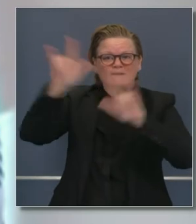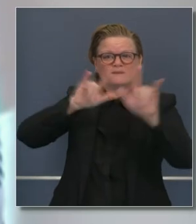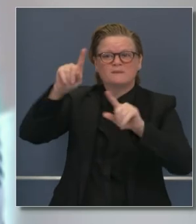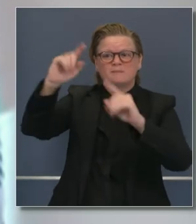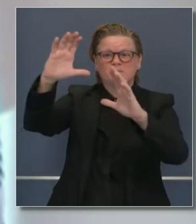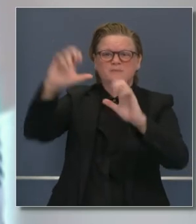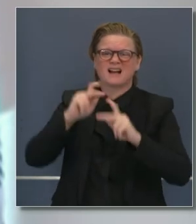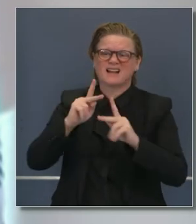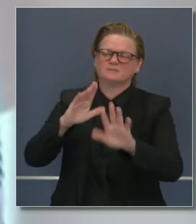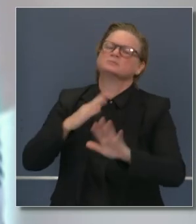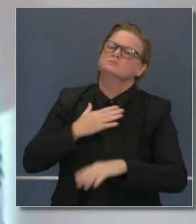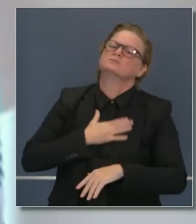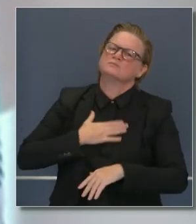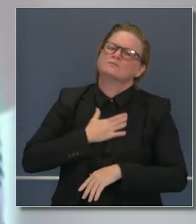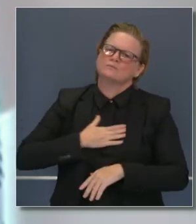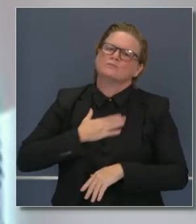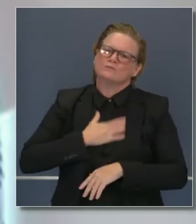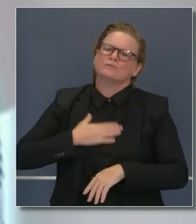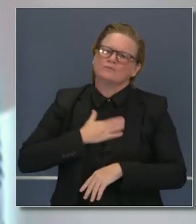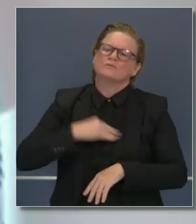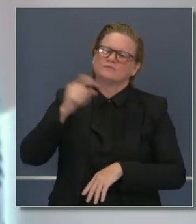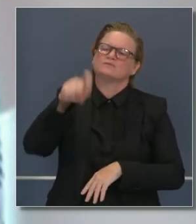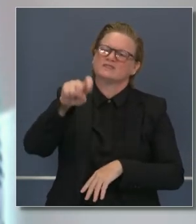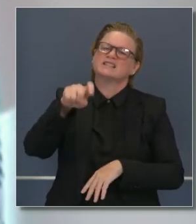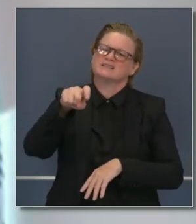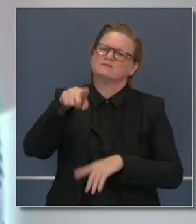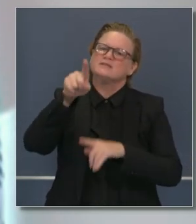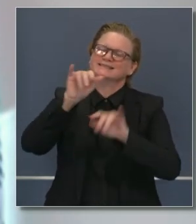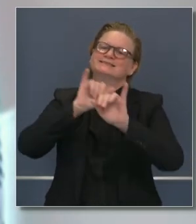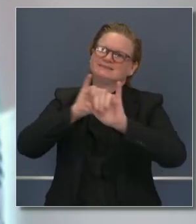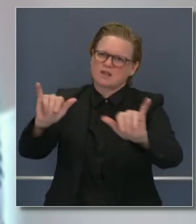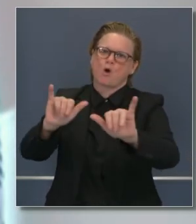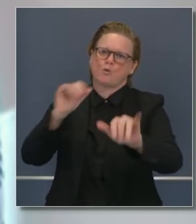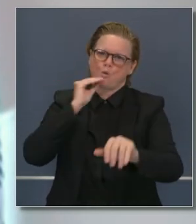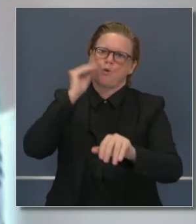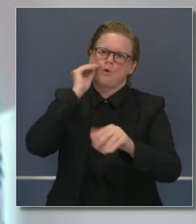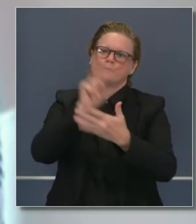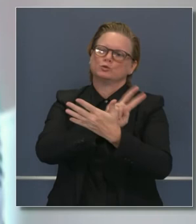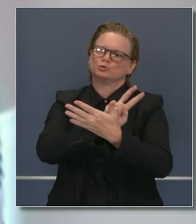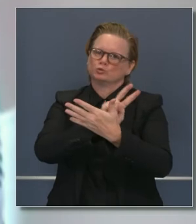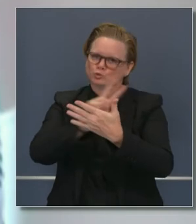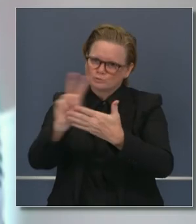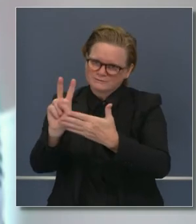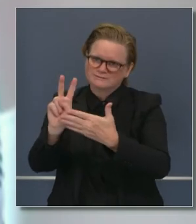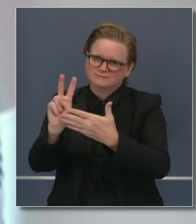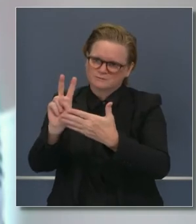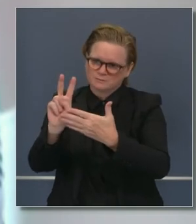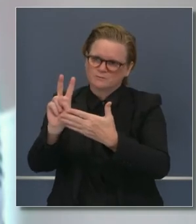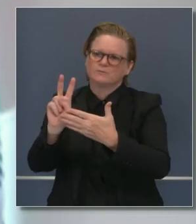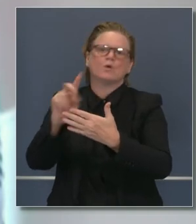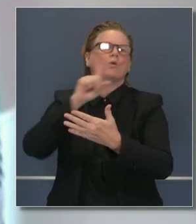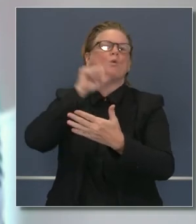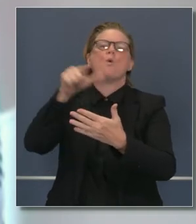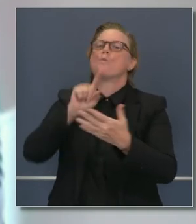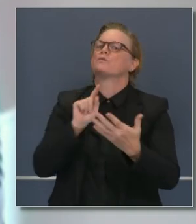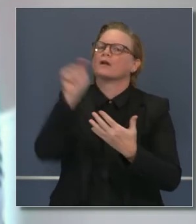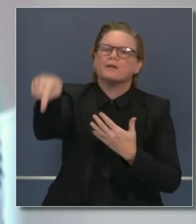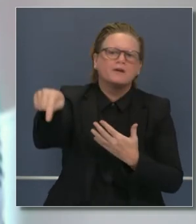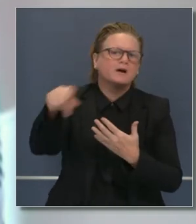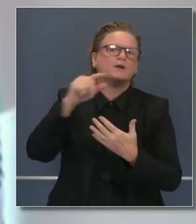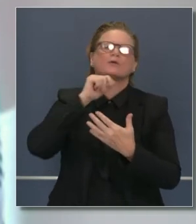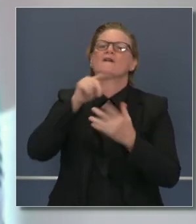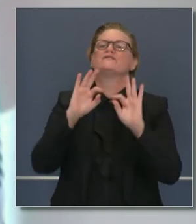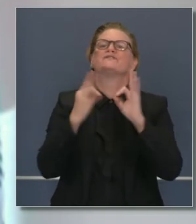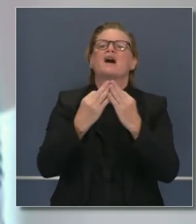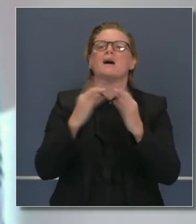acaten las pautas de cuarentena, que se tomen 10, 14 días en casa sin ver